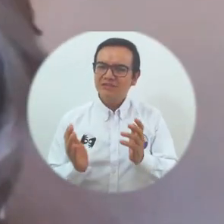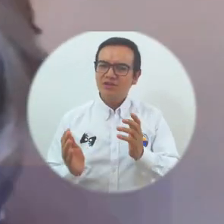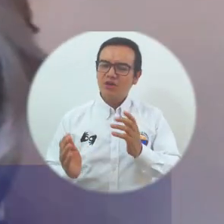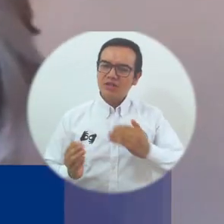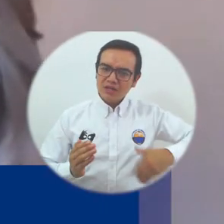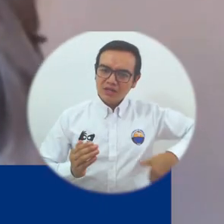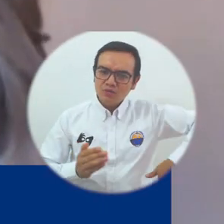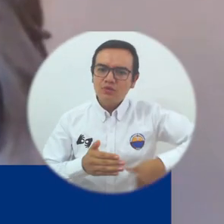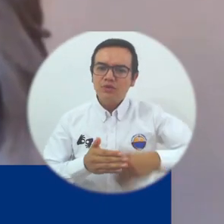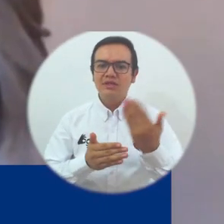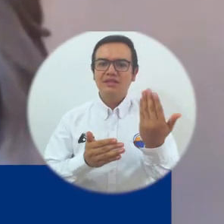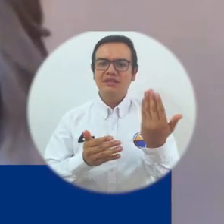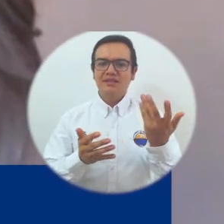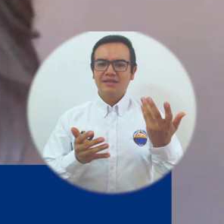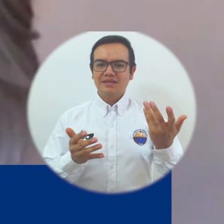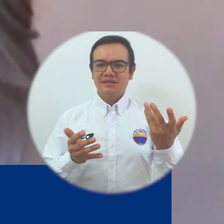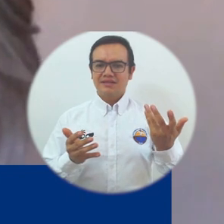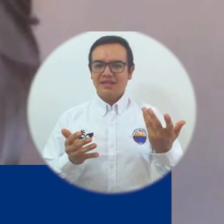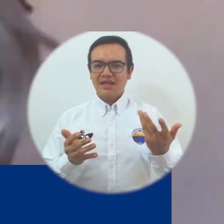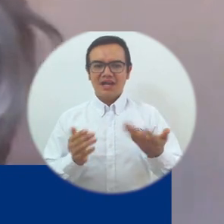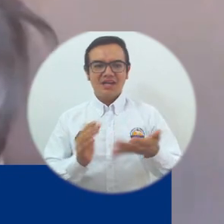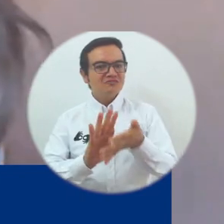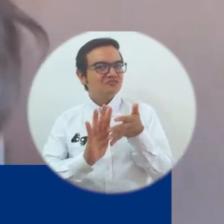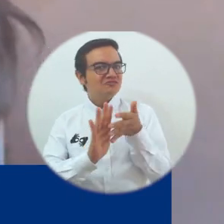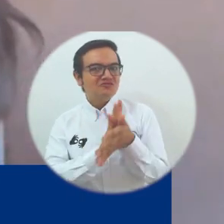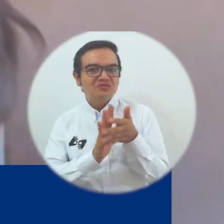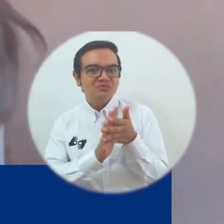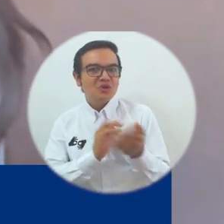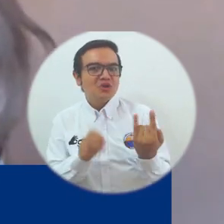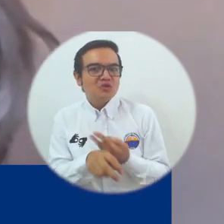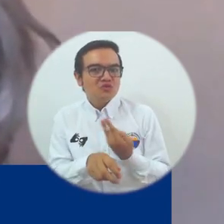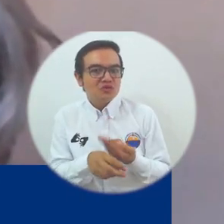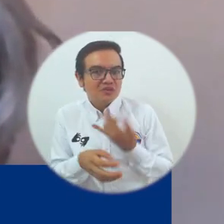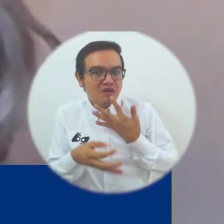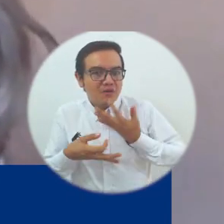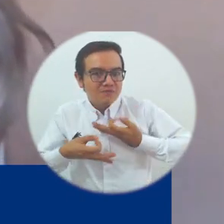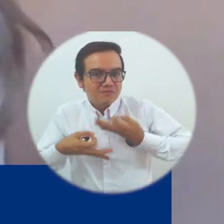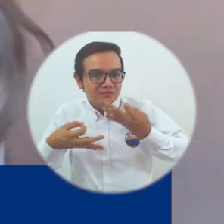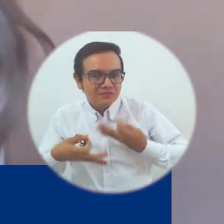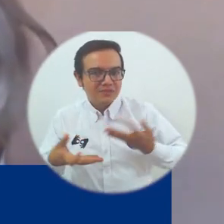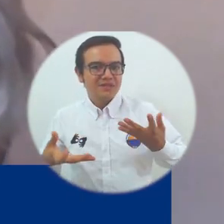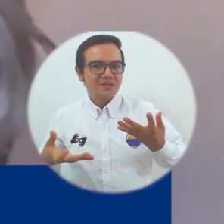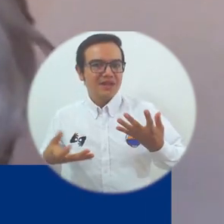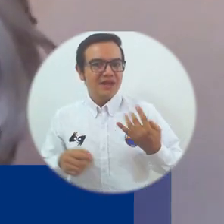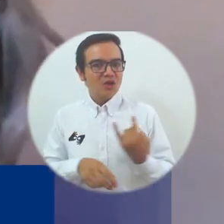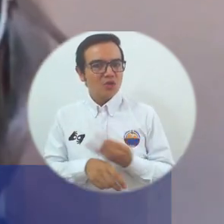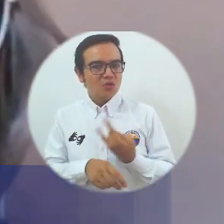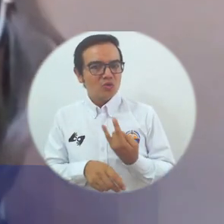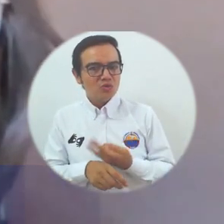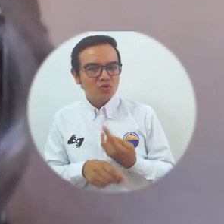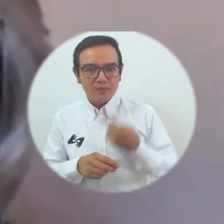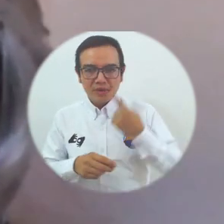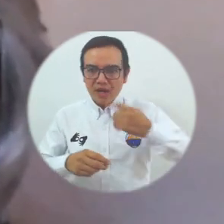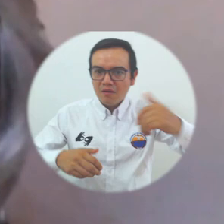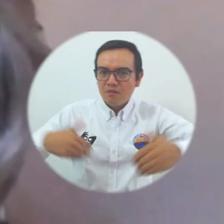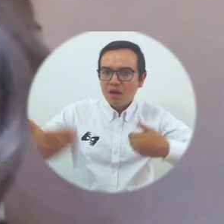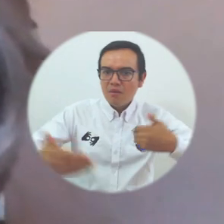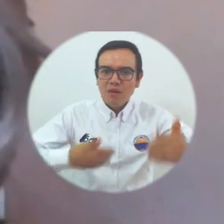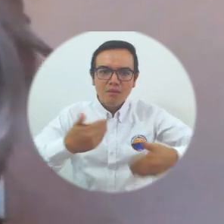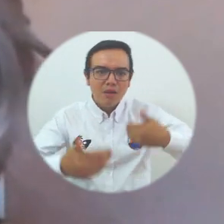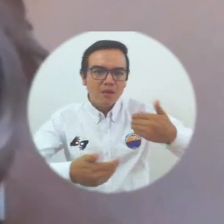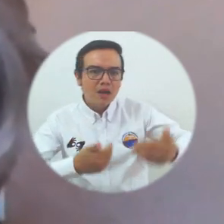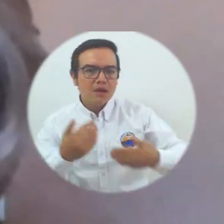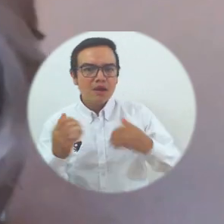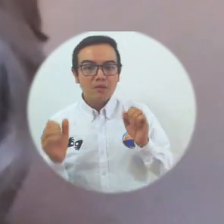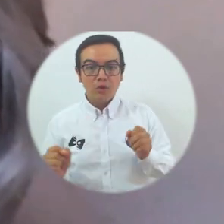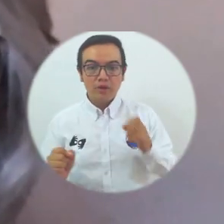de información actualizada, información que es de uso real, uso